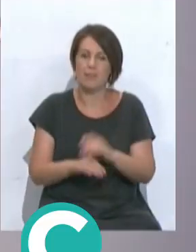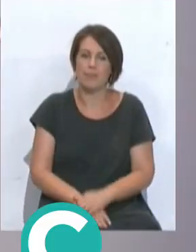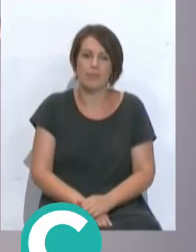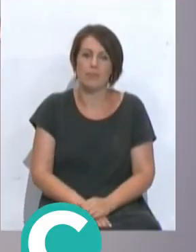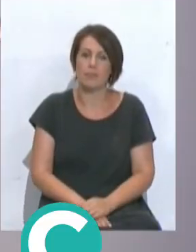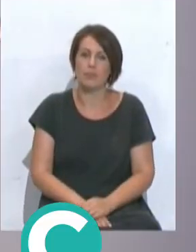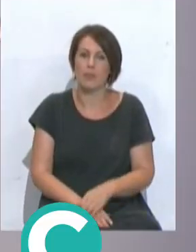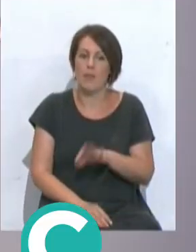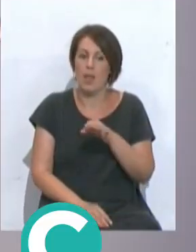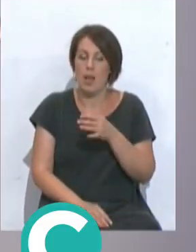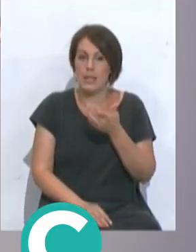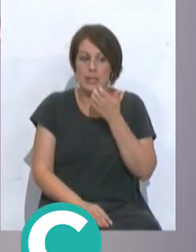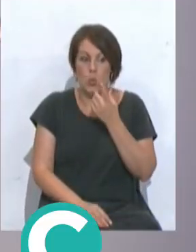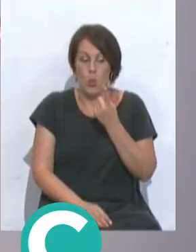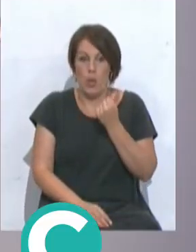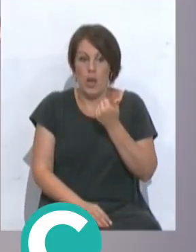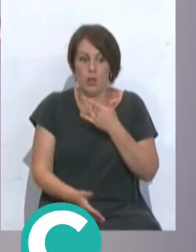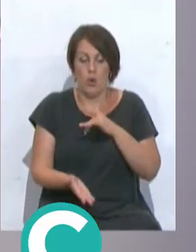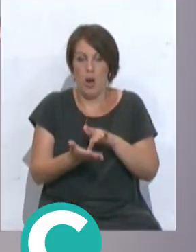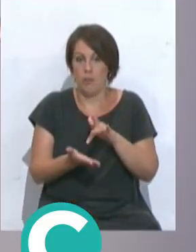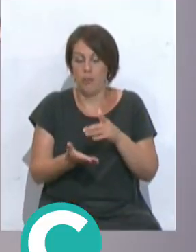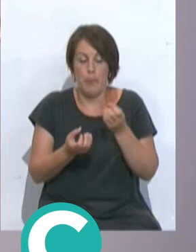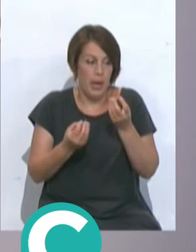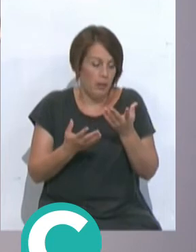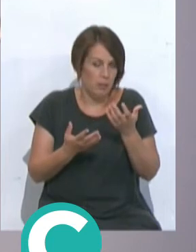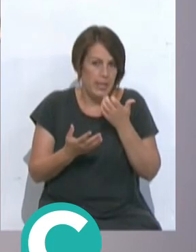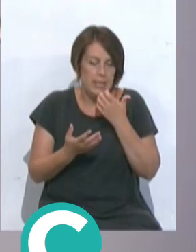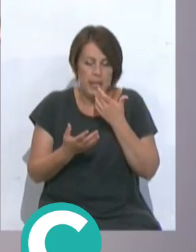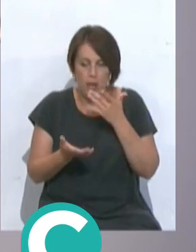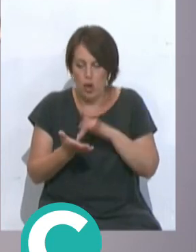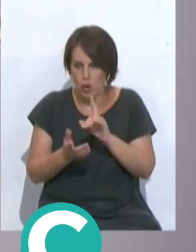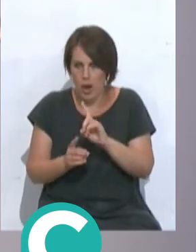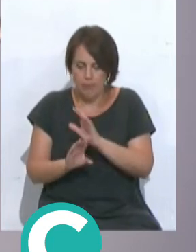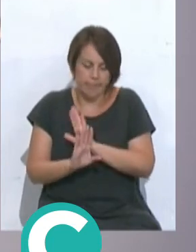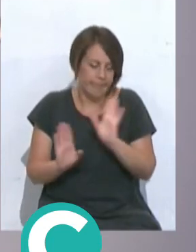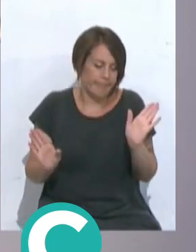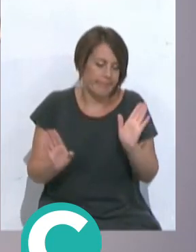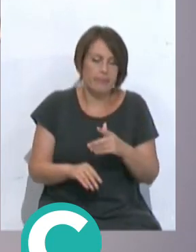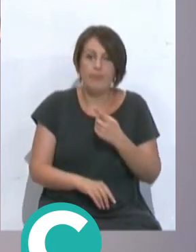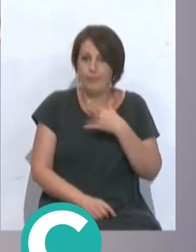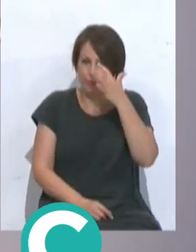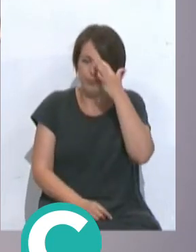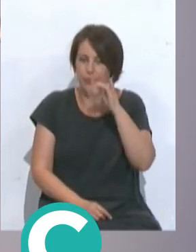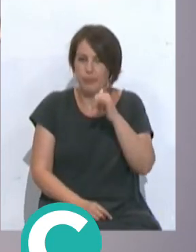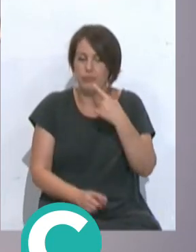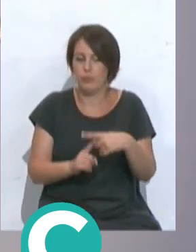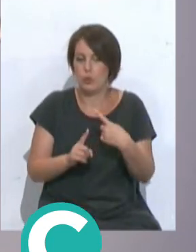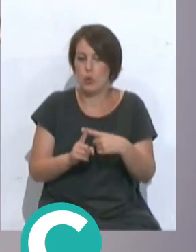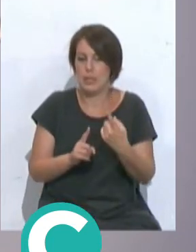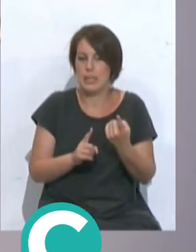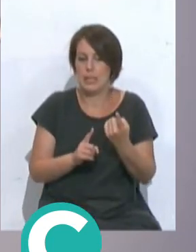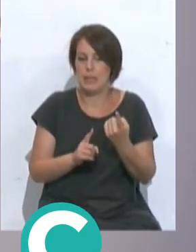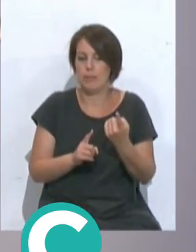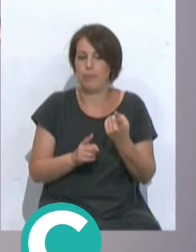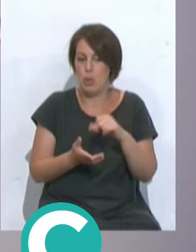verdad que lo que tenga que decir algún día pasa bien y si no pasa pues nada yo digo evidentemente tienes esa ilusión de cosas que